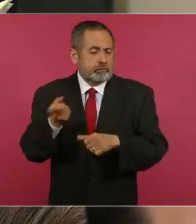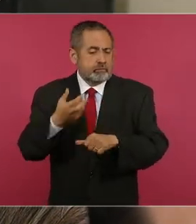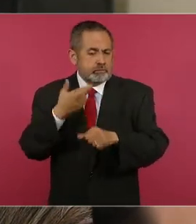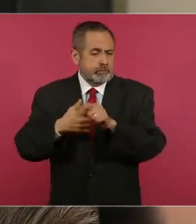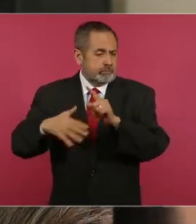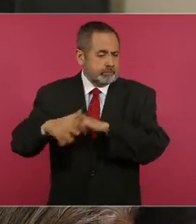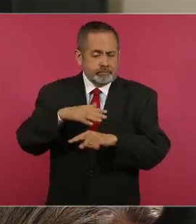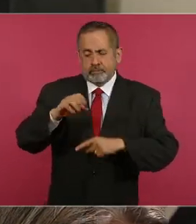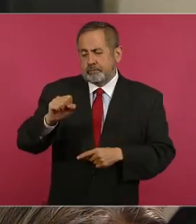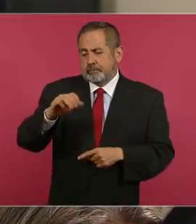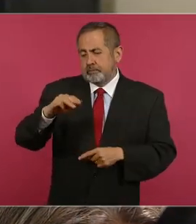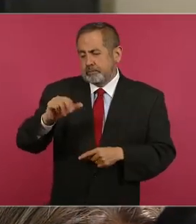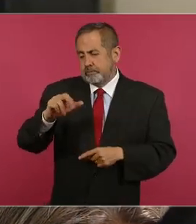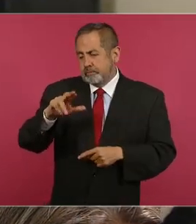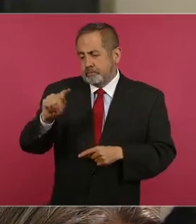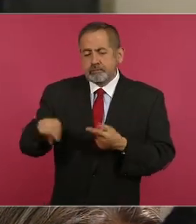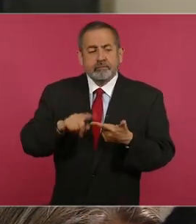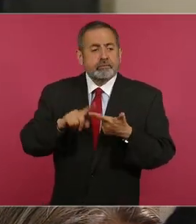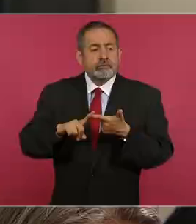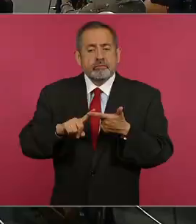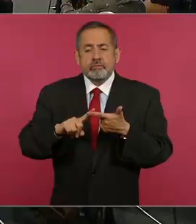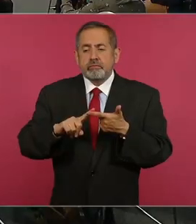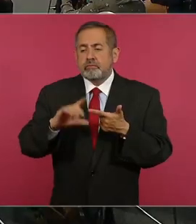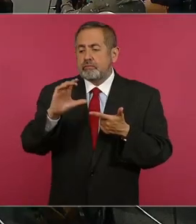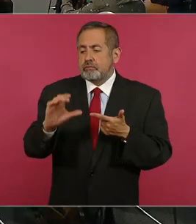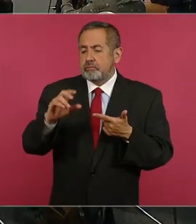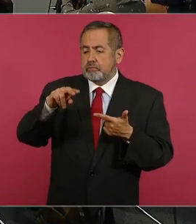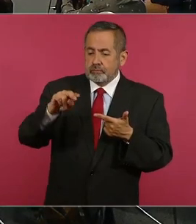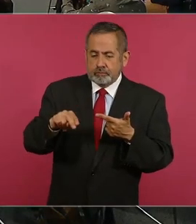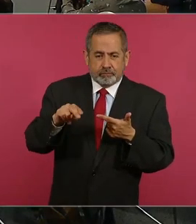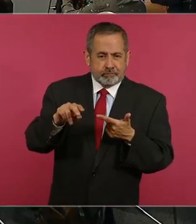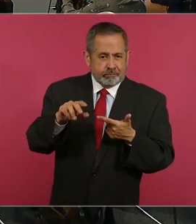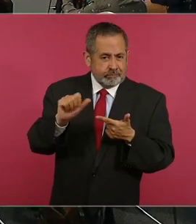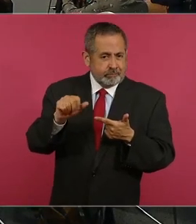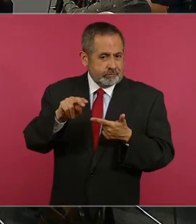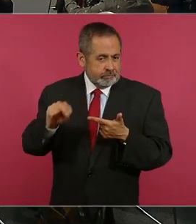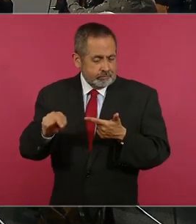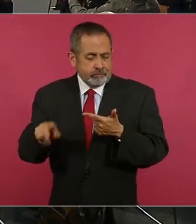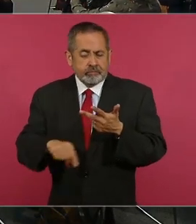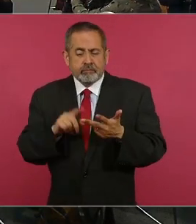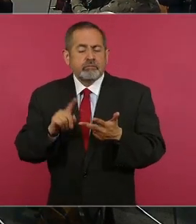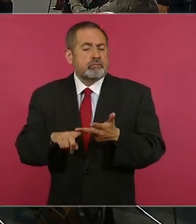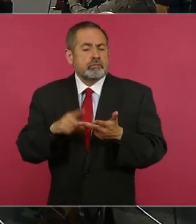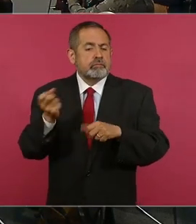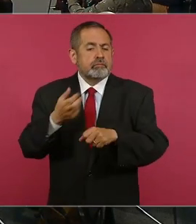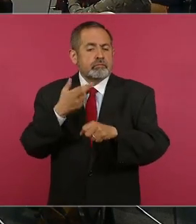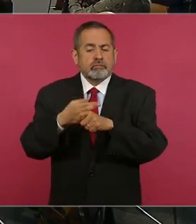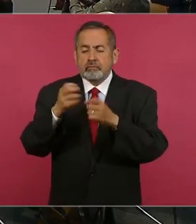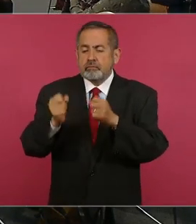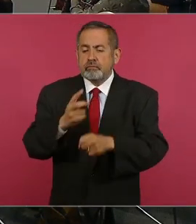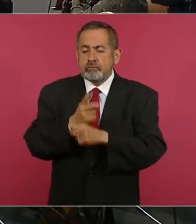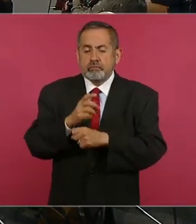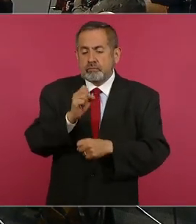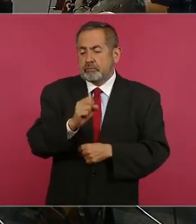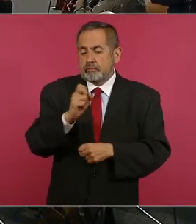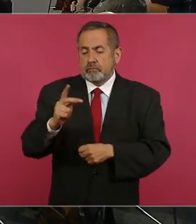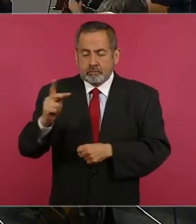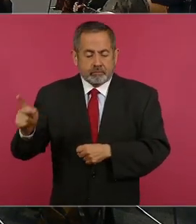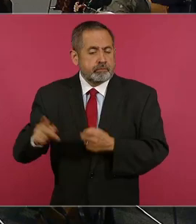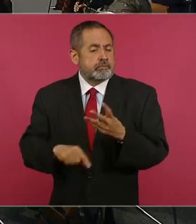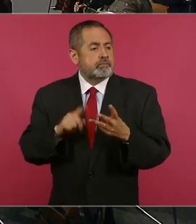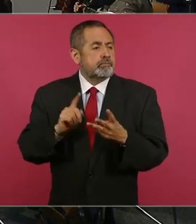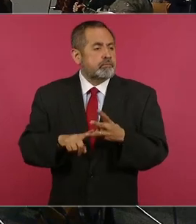Ambiente y Recursos Naturales, Comisión Nacional de Áreas Naturales Protegidas, Secretaría de Seguridad y Protección Ciudadana,